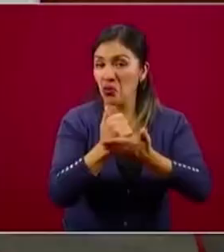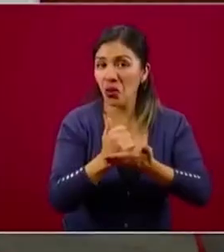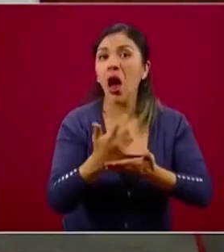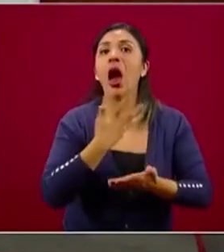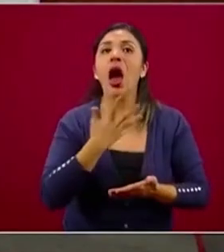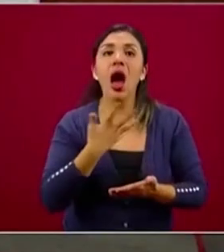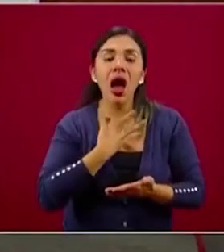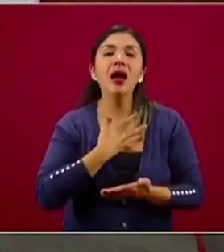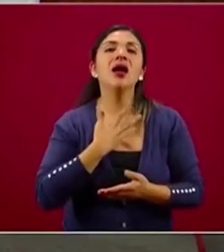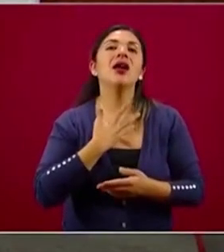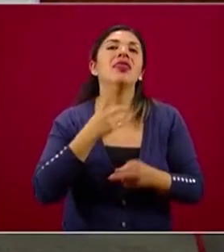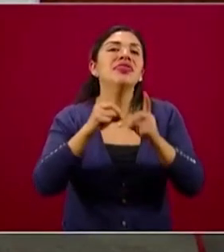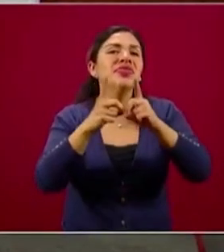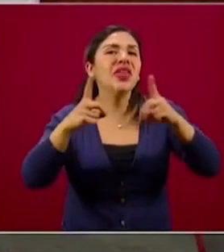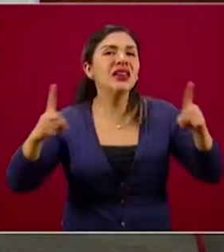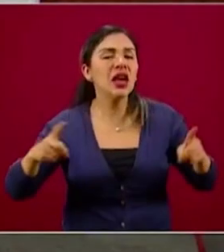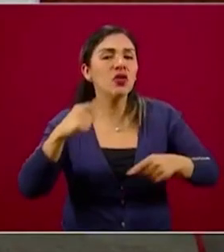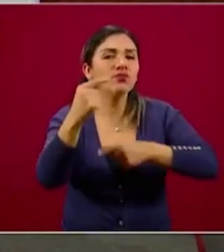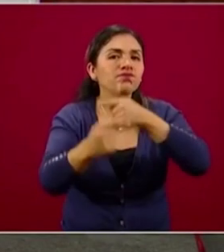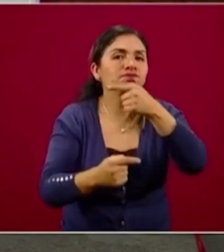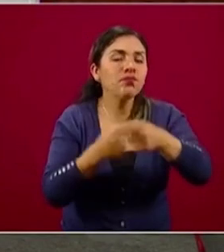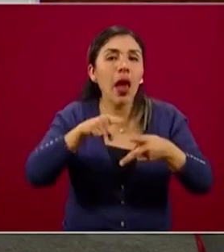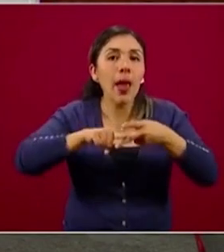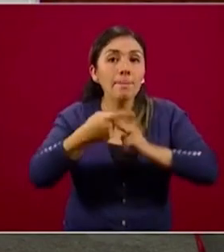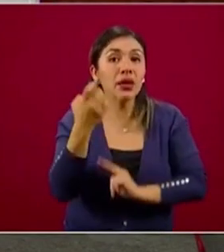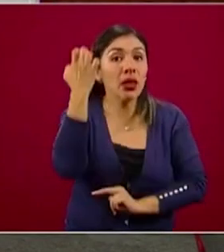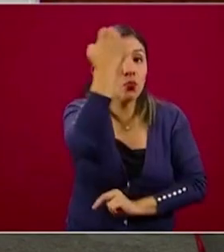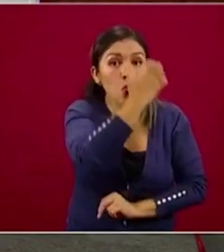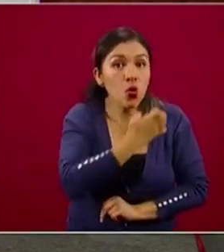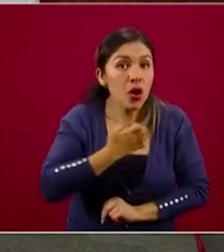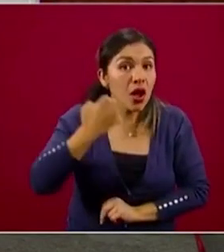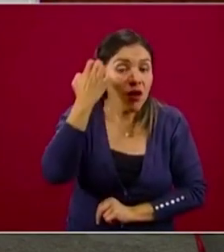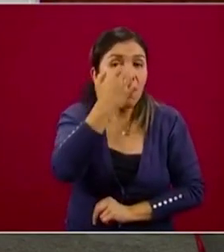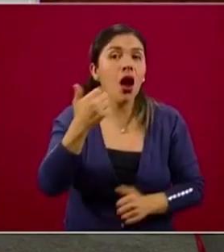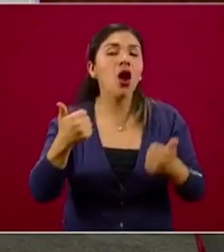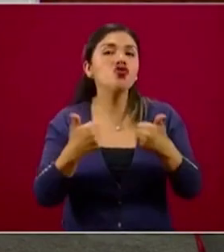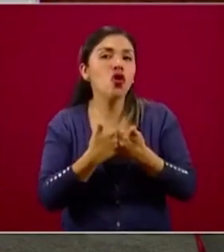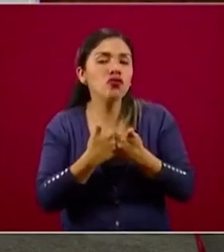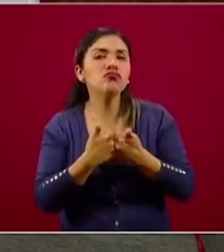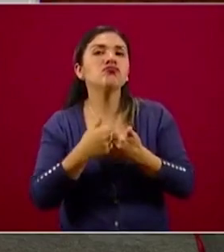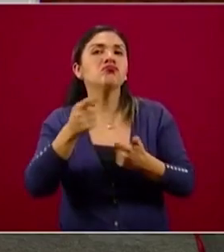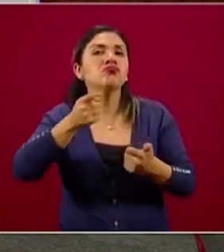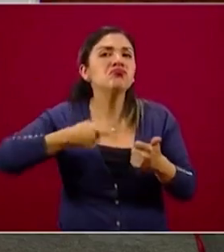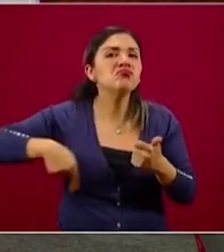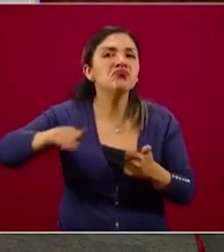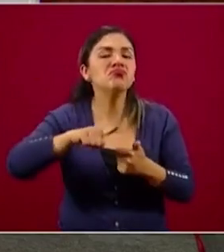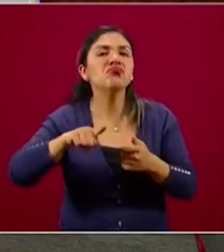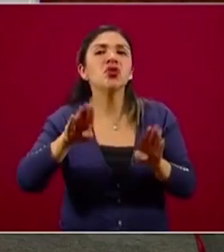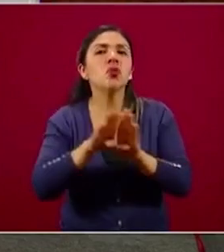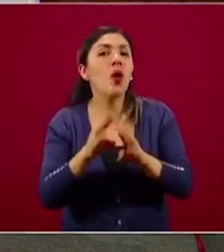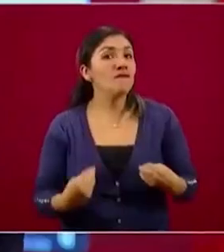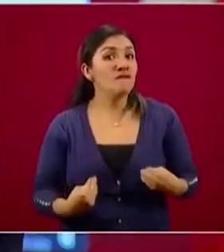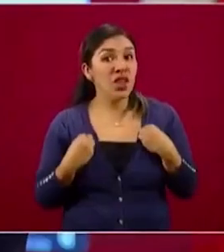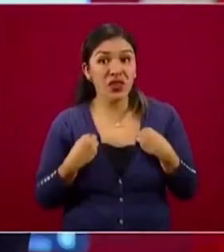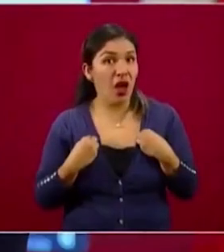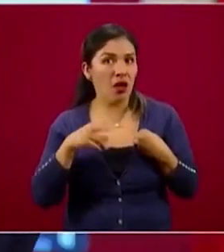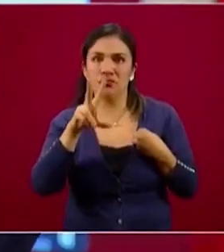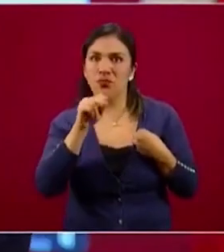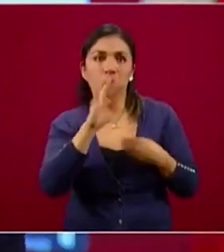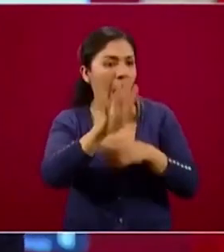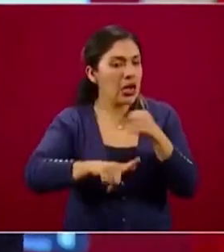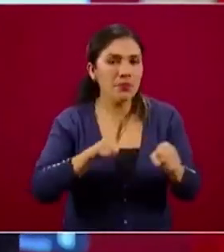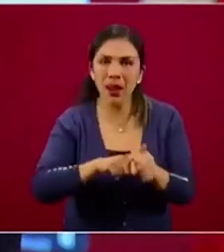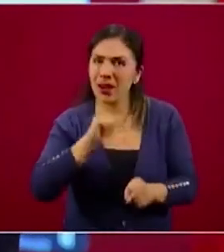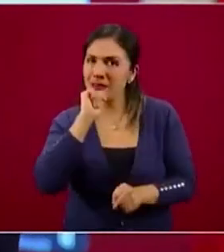hay un ciclo de desarrollo que empieza con pruebas en situaciones fuera de la vida, es decir, ni siquiera modelos